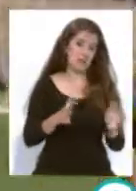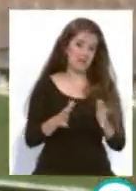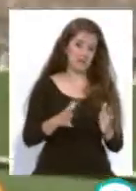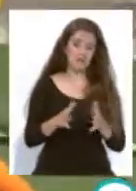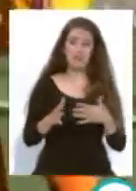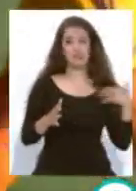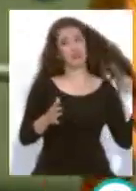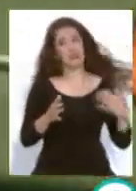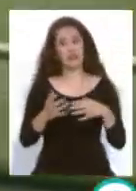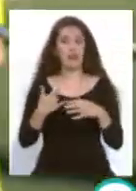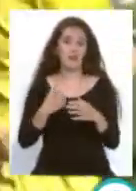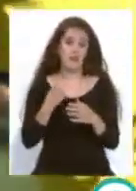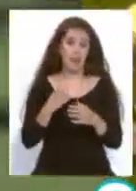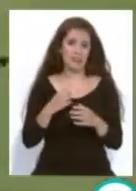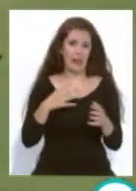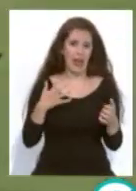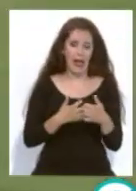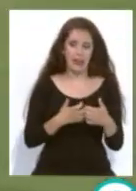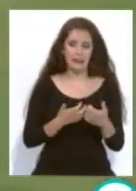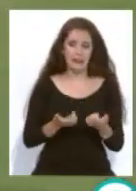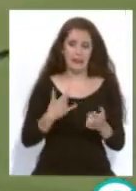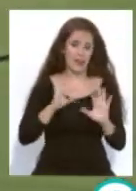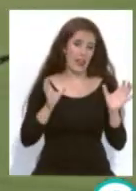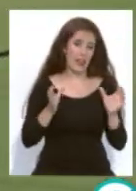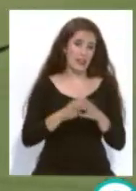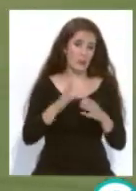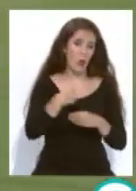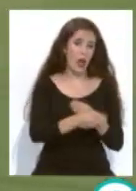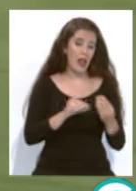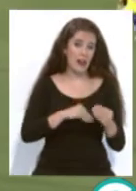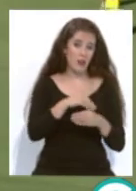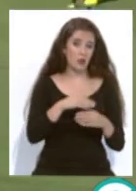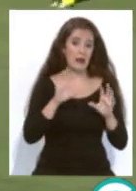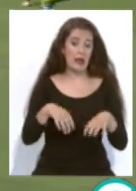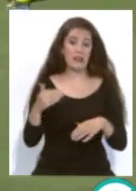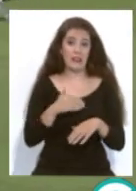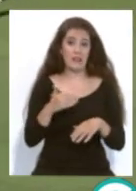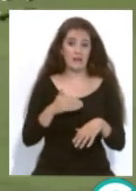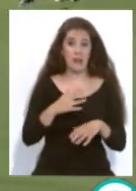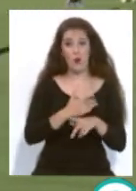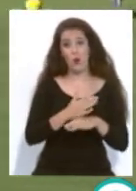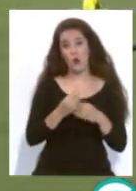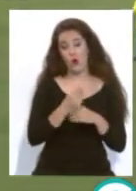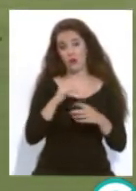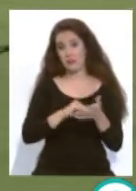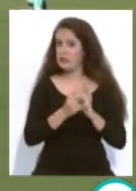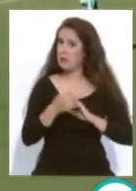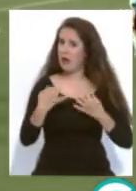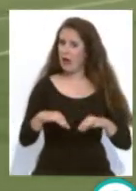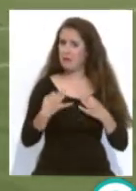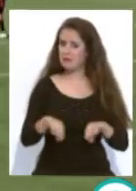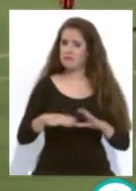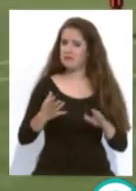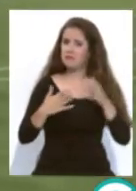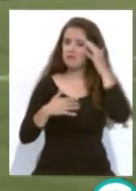era falta en ataque del equipo canario. El Cádiz B que jugó con su sistema habitual Javi Pérez